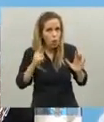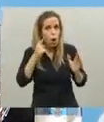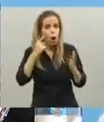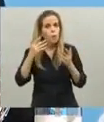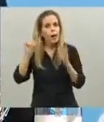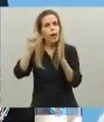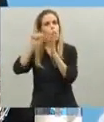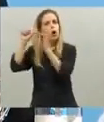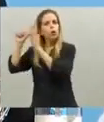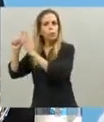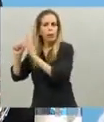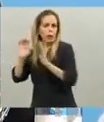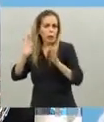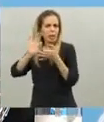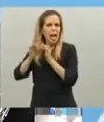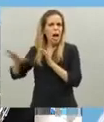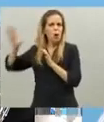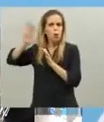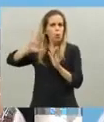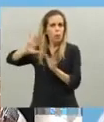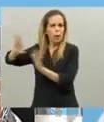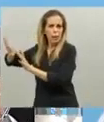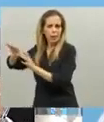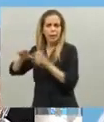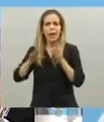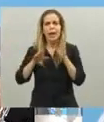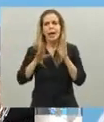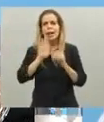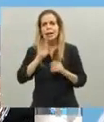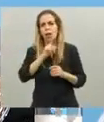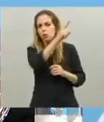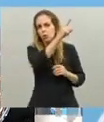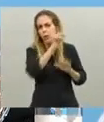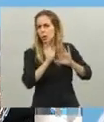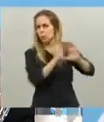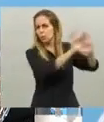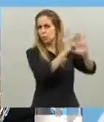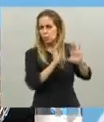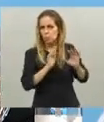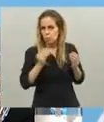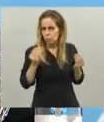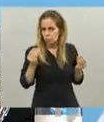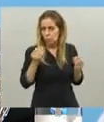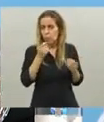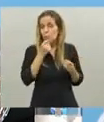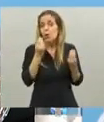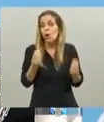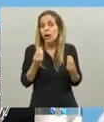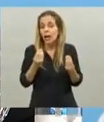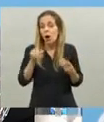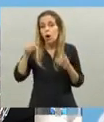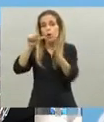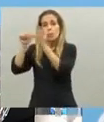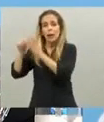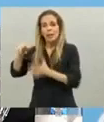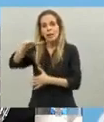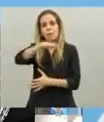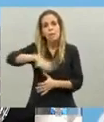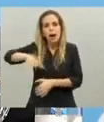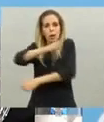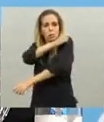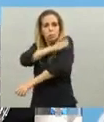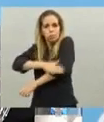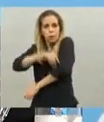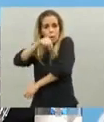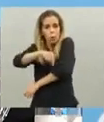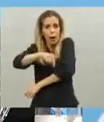nadie porque en Europa o en Estados Unidos no existen los barrios populares tal como existen en Argentina